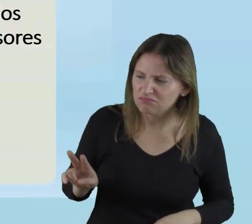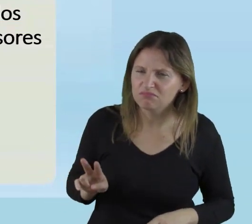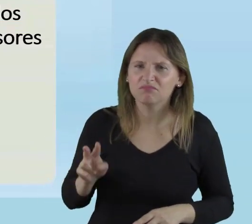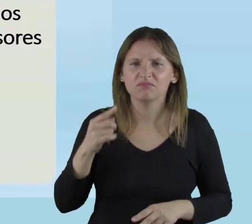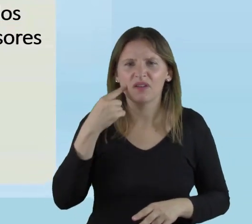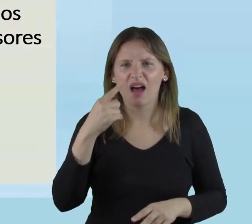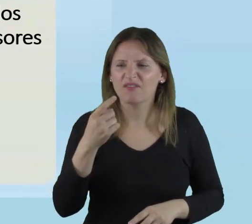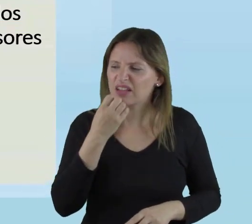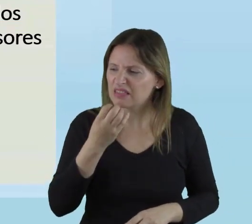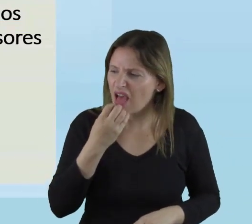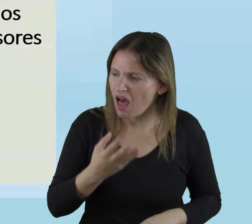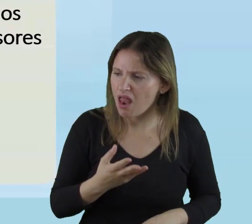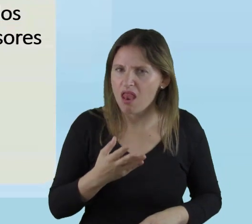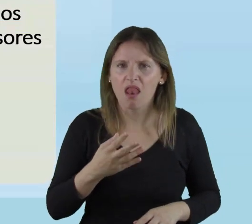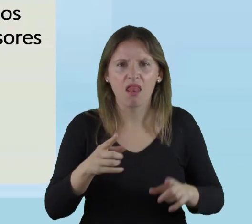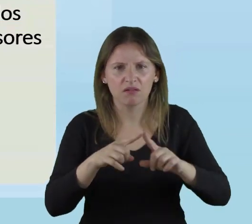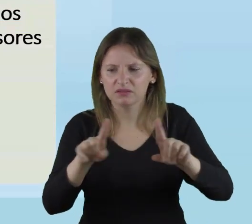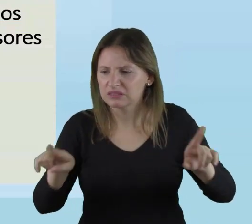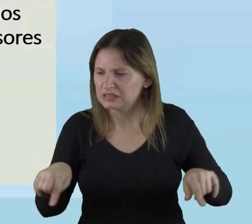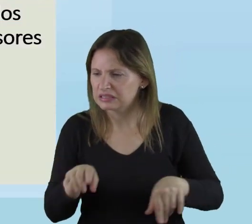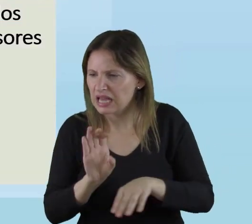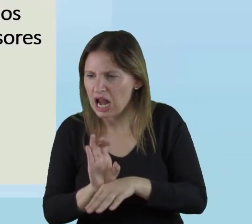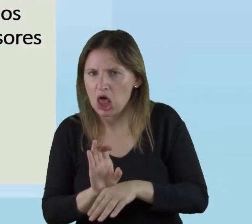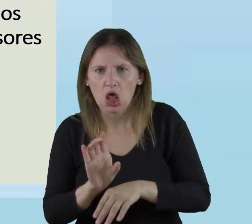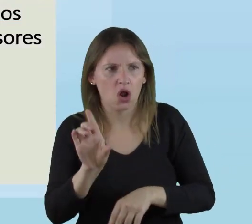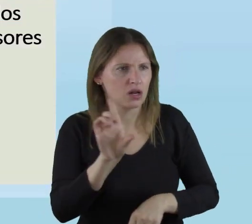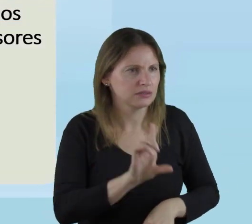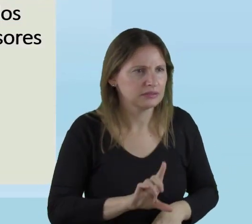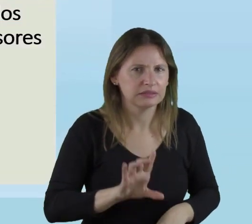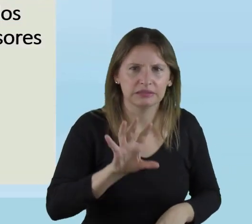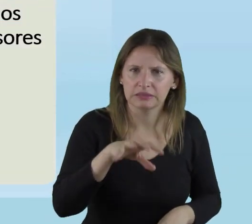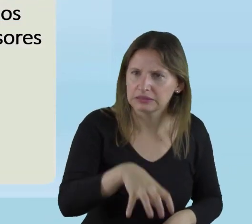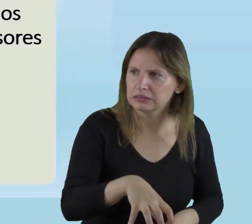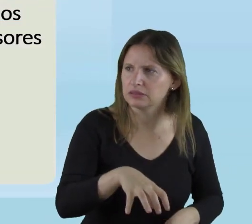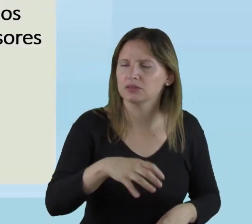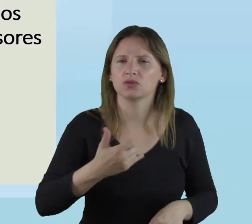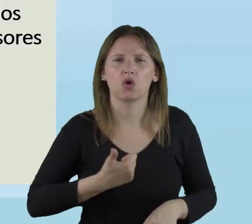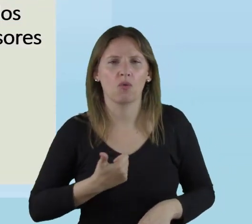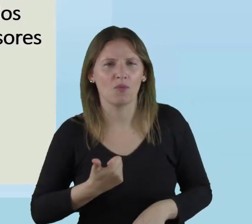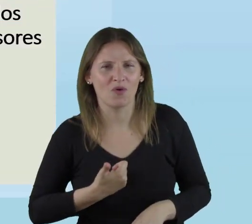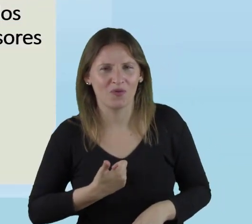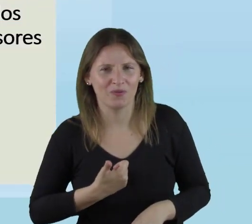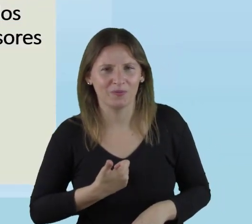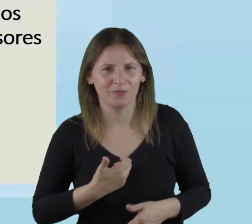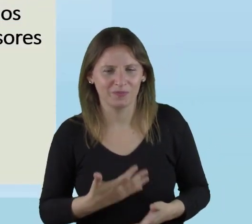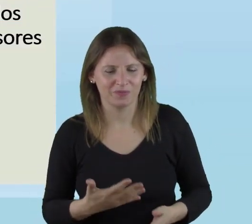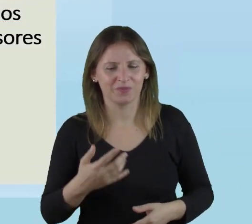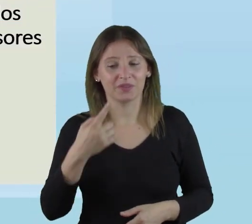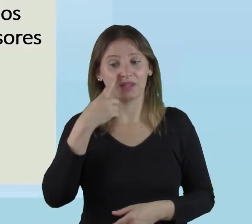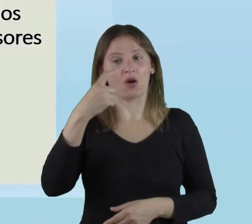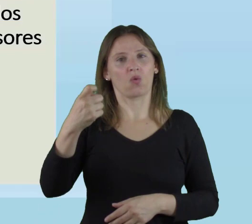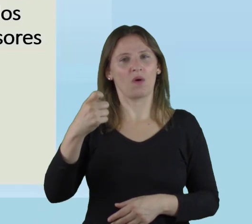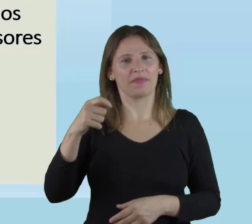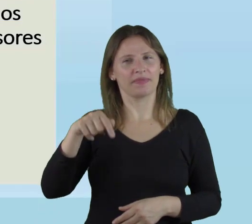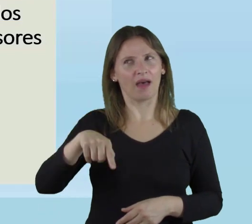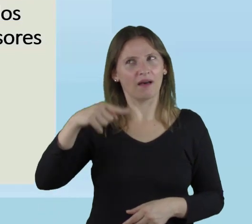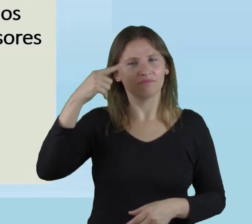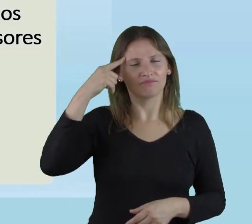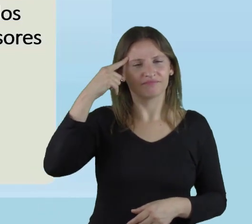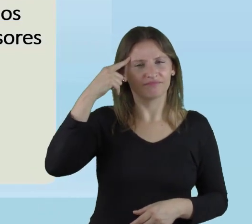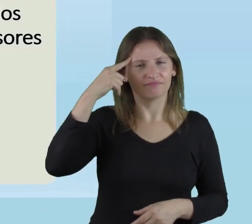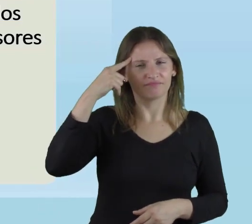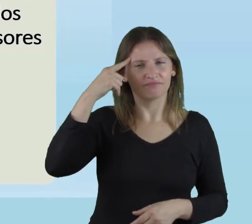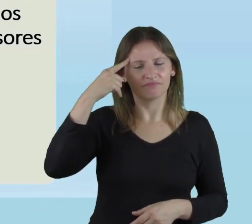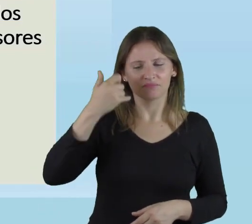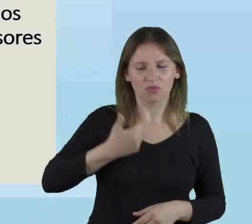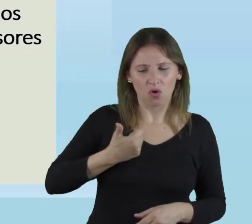que dar una mirada, ¿cómo están los espacios? Tenemos que identificar a